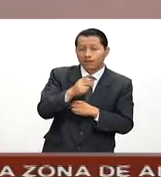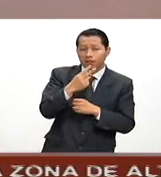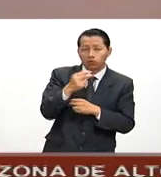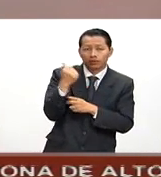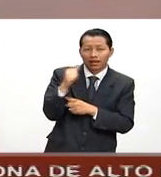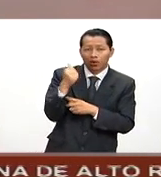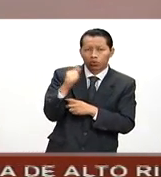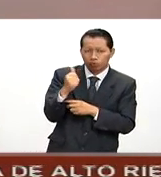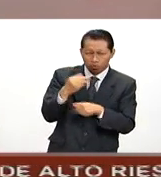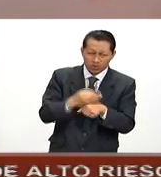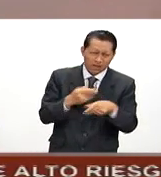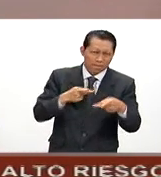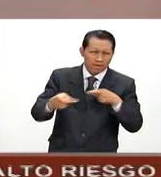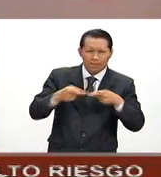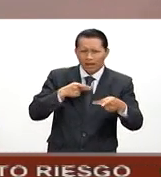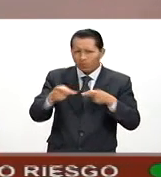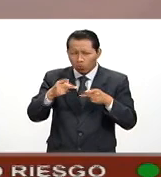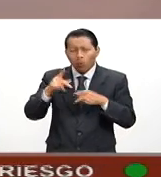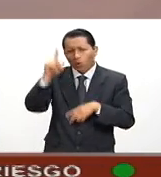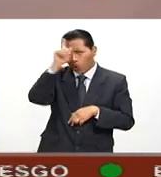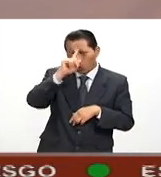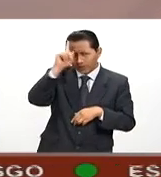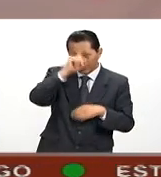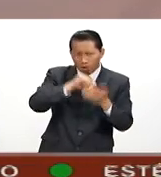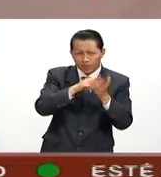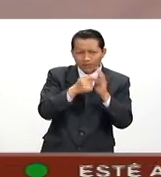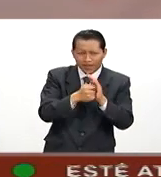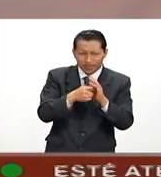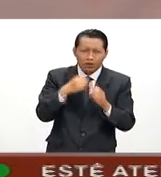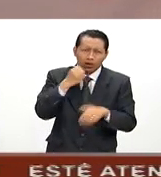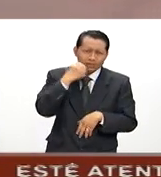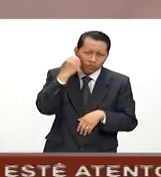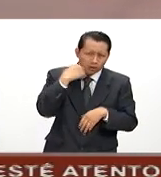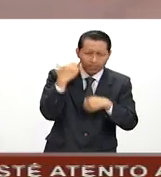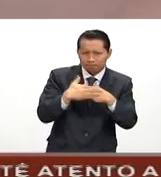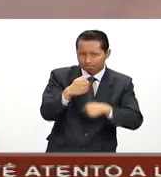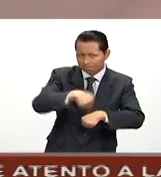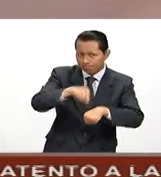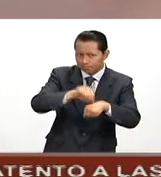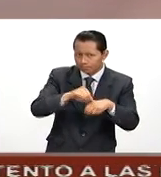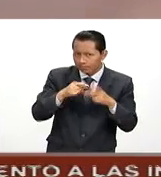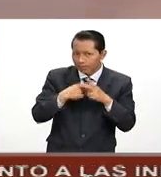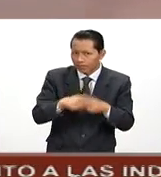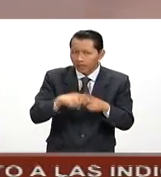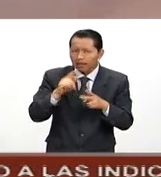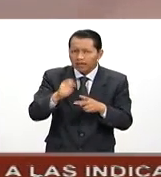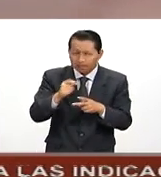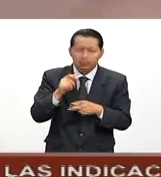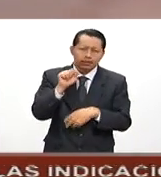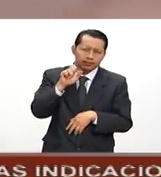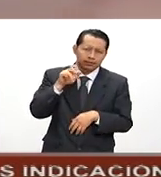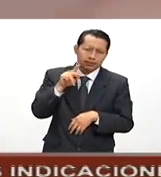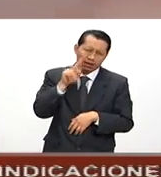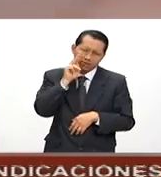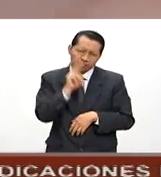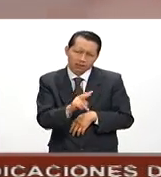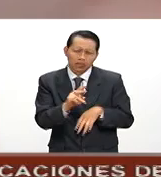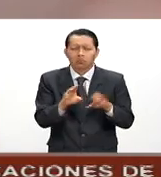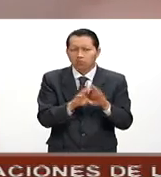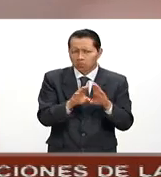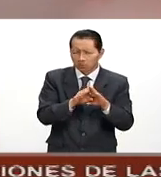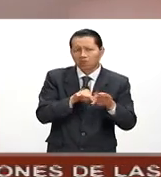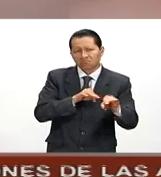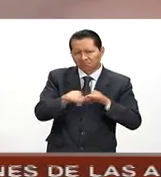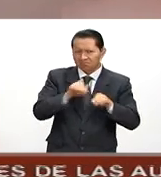preparando justamente los consejos técnicos escolares que inician la próxima semana. Así es que desde el punto de vista de la Secretaría de Educación Pública, seguiremos trabajando